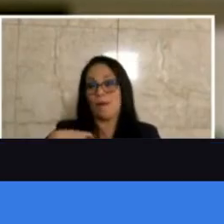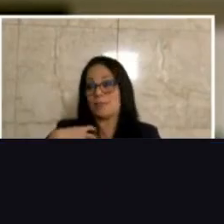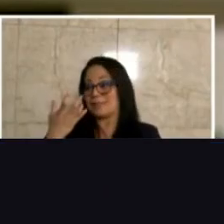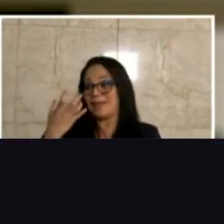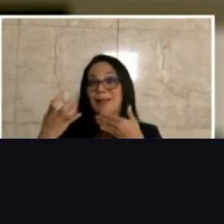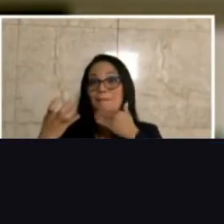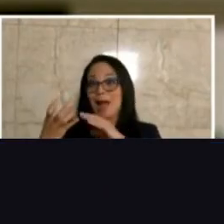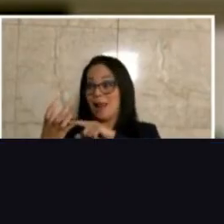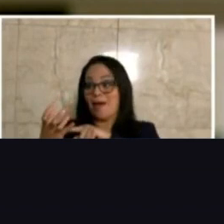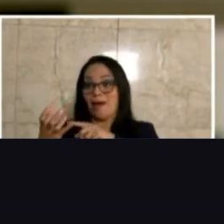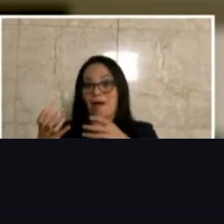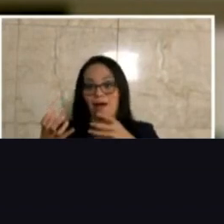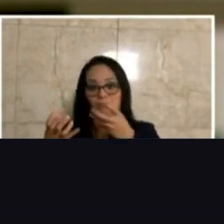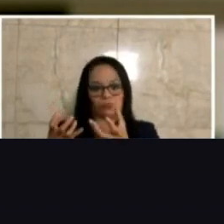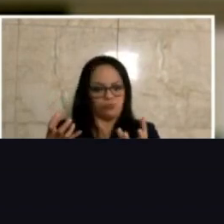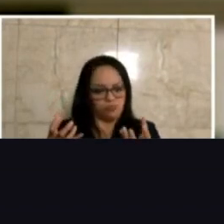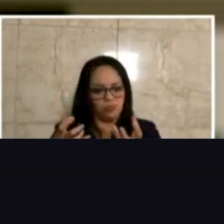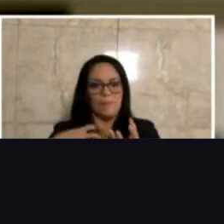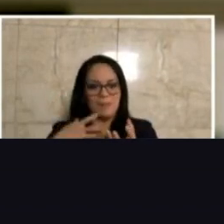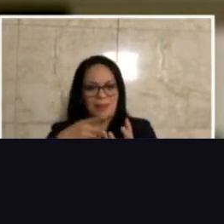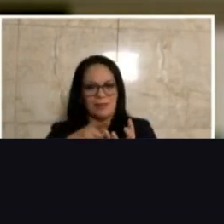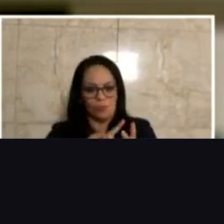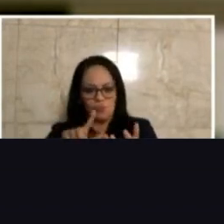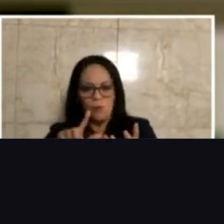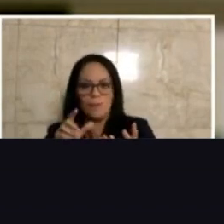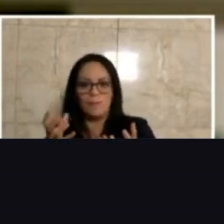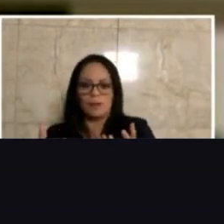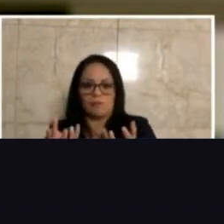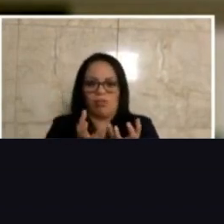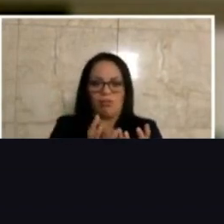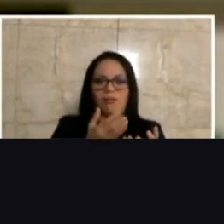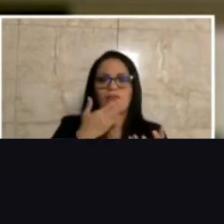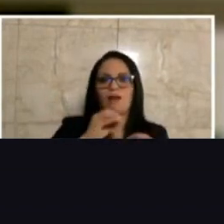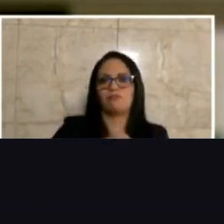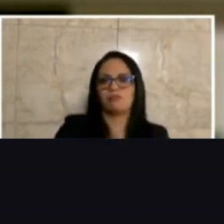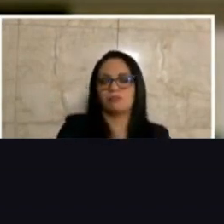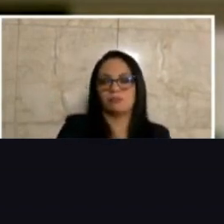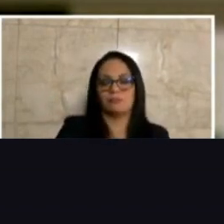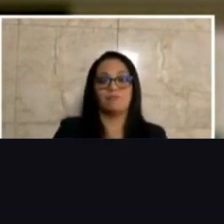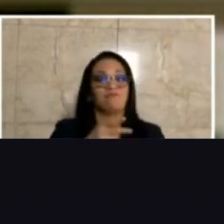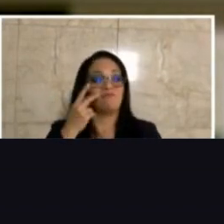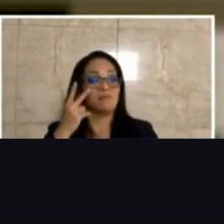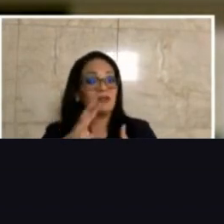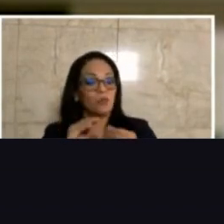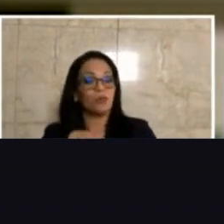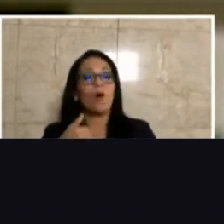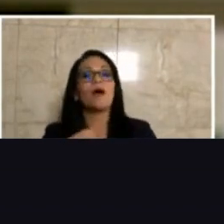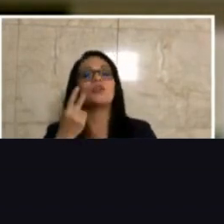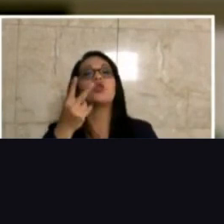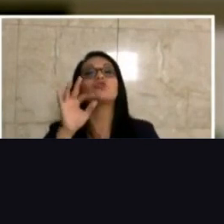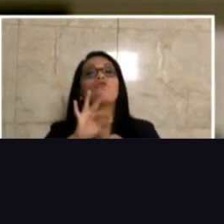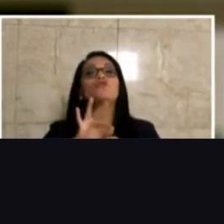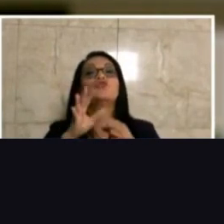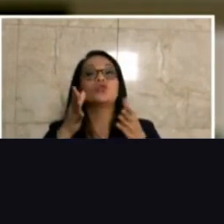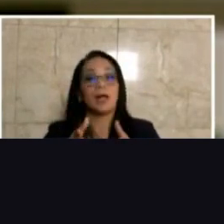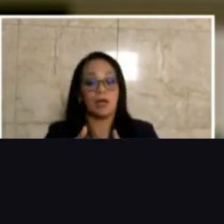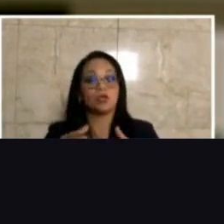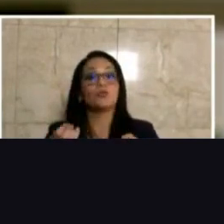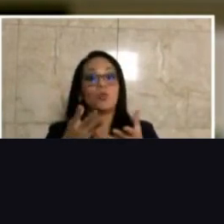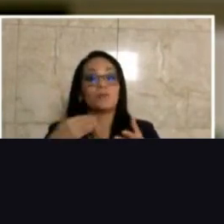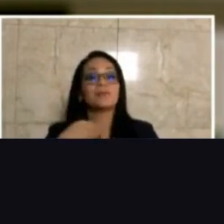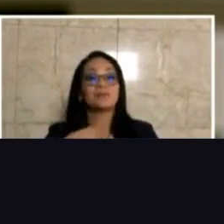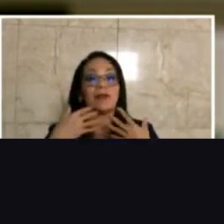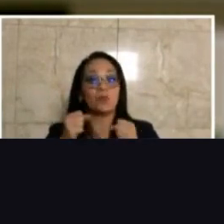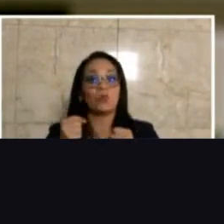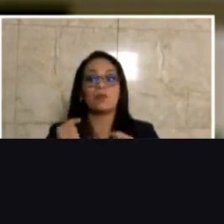Tenemos ya casos concretos y en este caso a dos funcionarios identificados del Ministerio de Salud que habrían emitido informes técnicos,